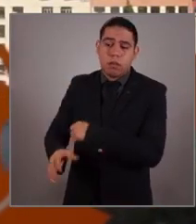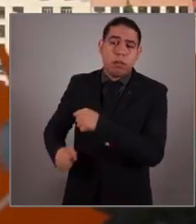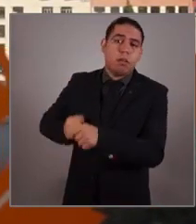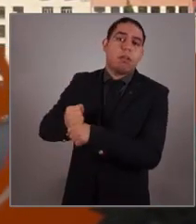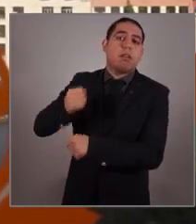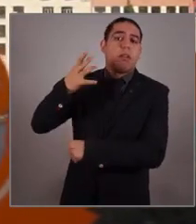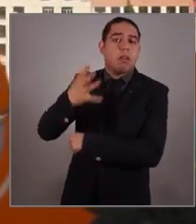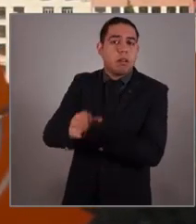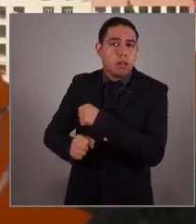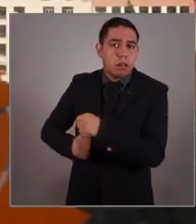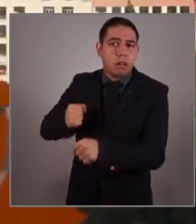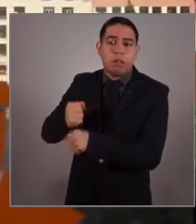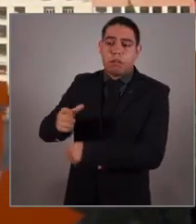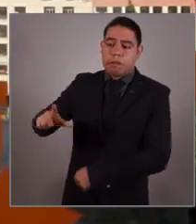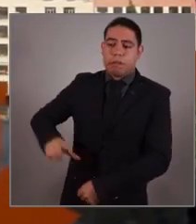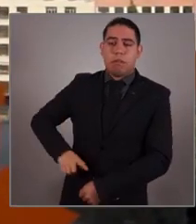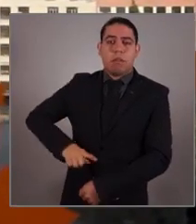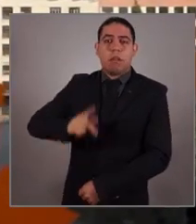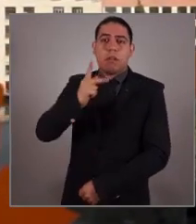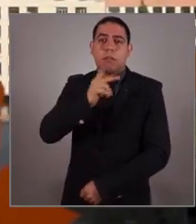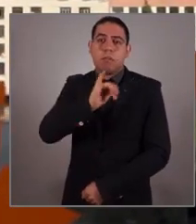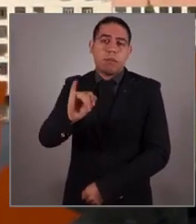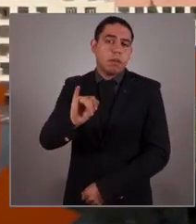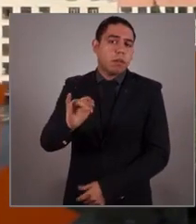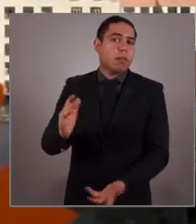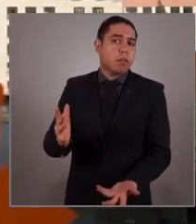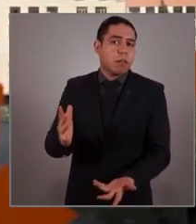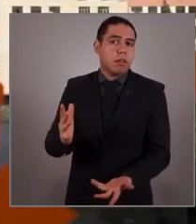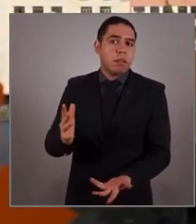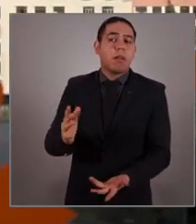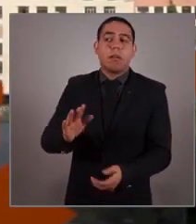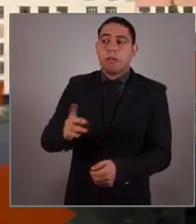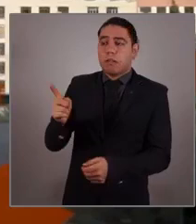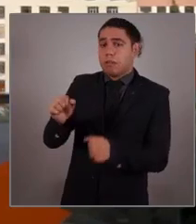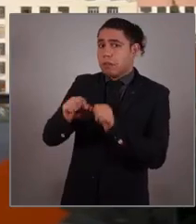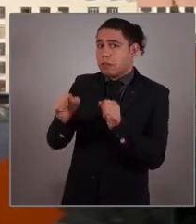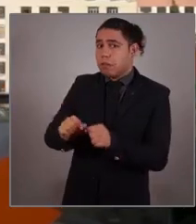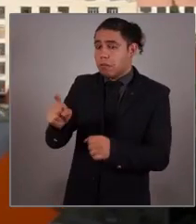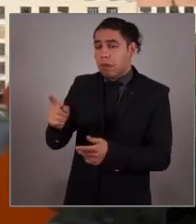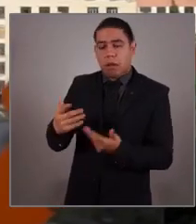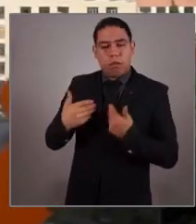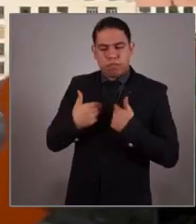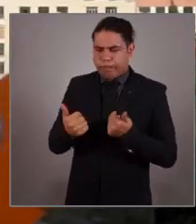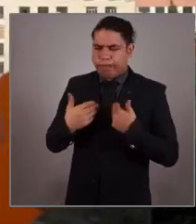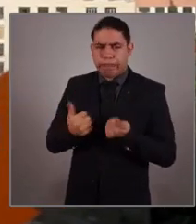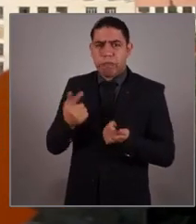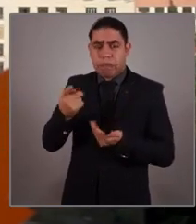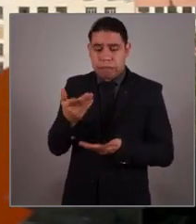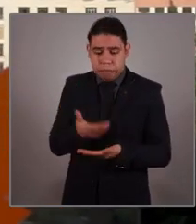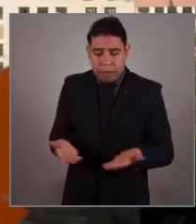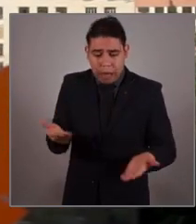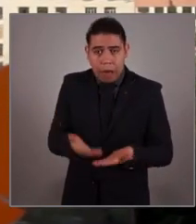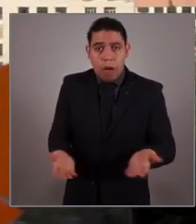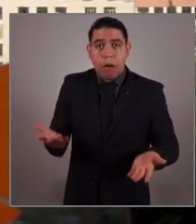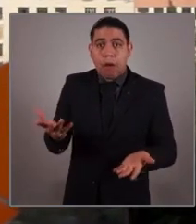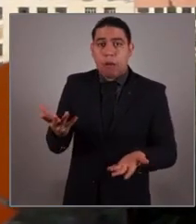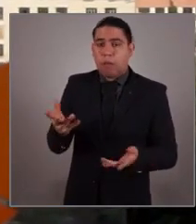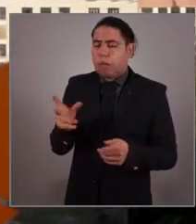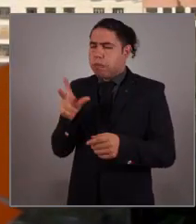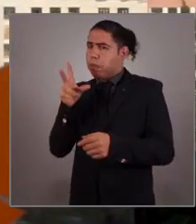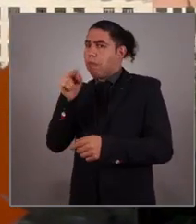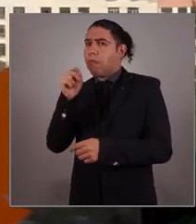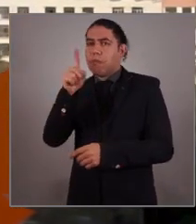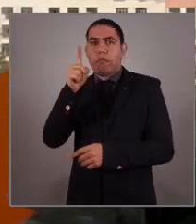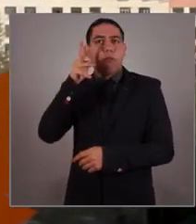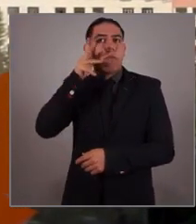durante décadas de gobiernos priistas. Un sistema que nunca entendió el presente y que se negó